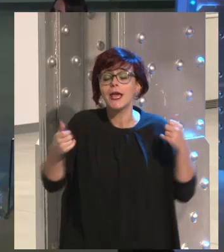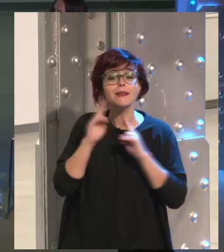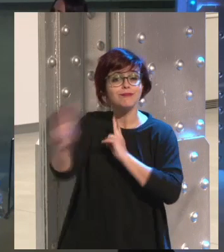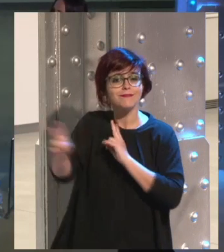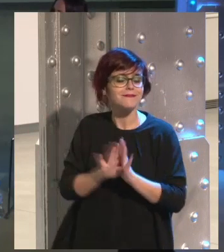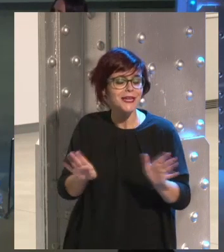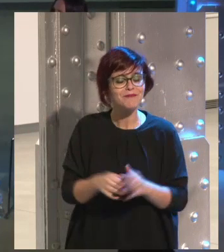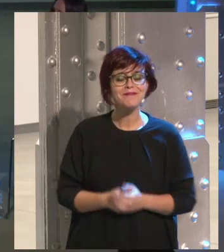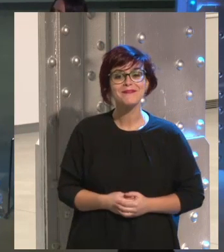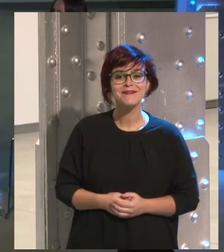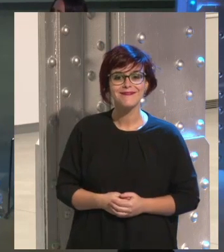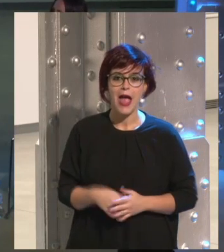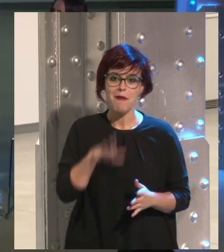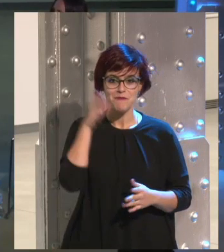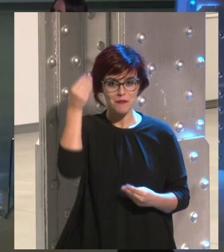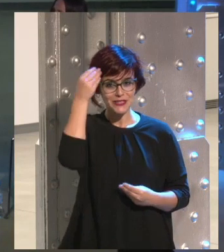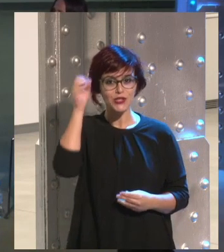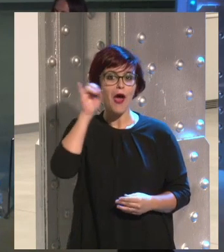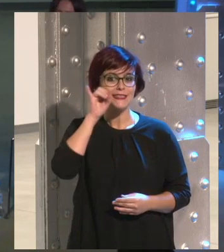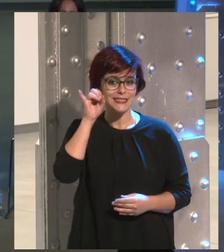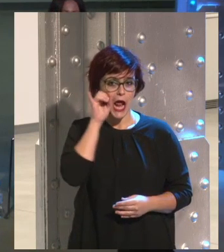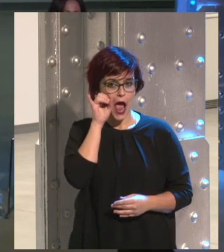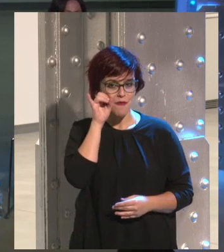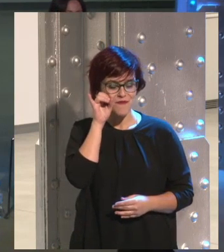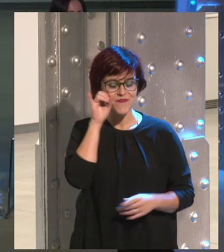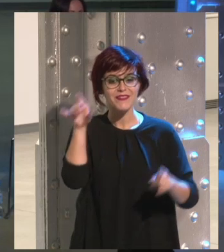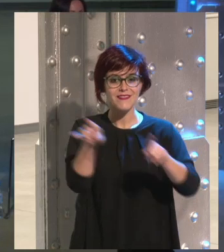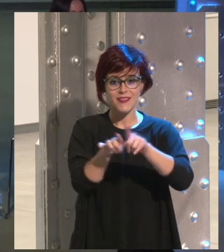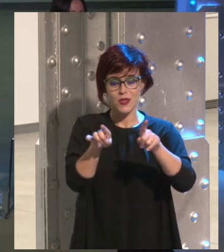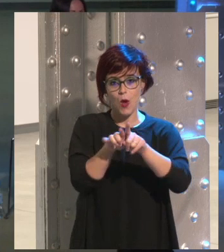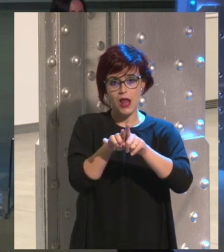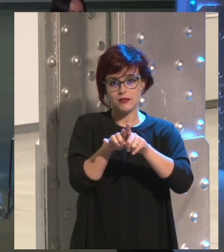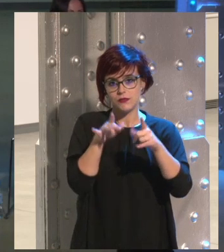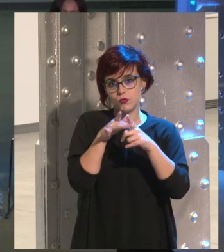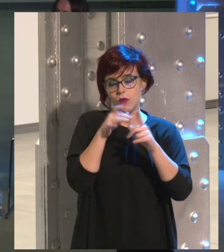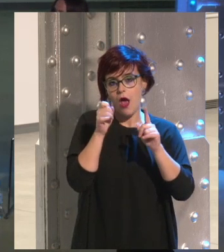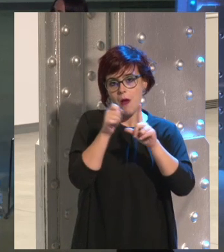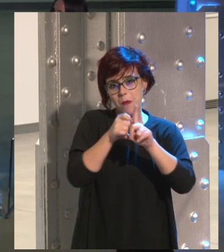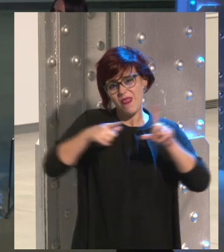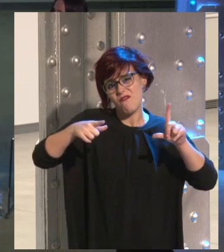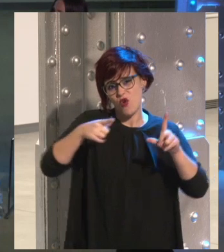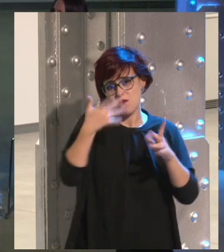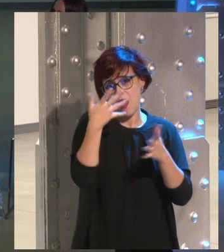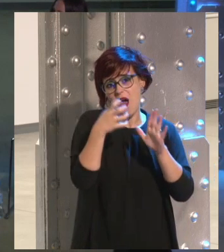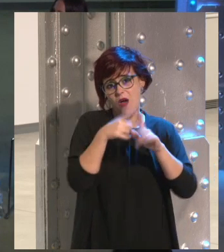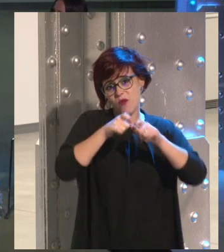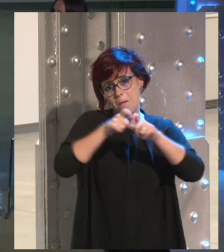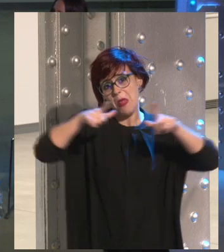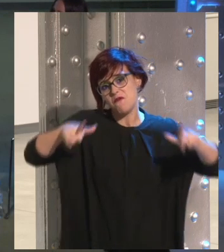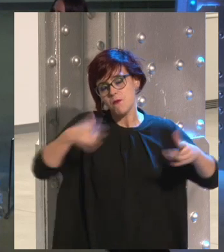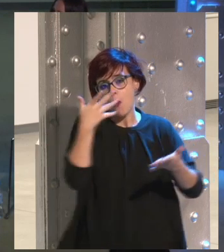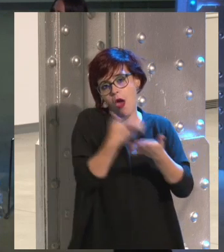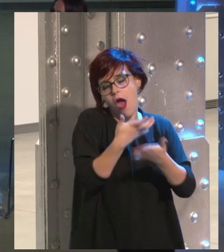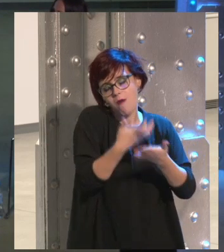Bueno, yo creo que Instagram es una plataforma que es relativamente joven y que nace un poquito por